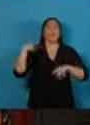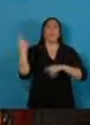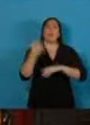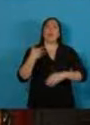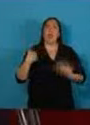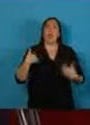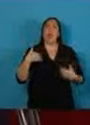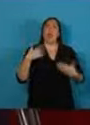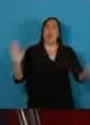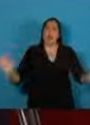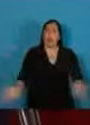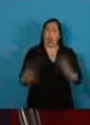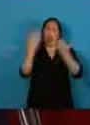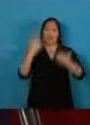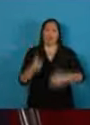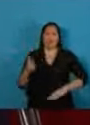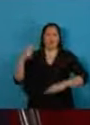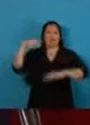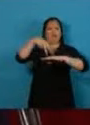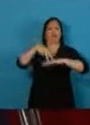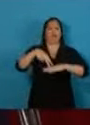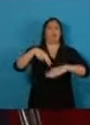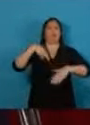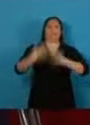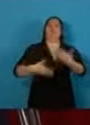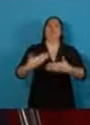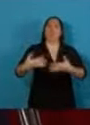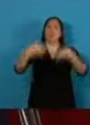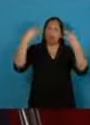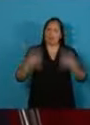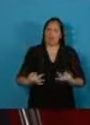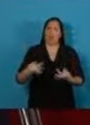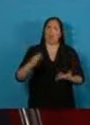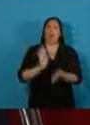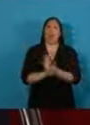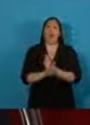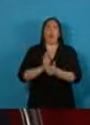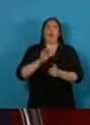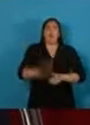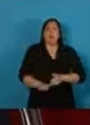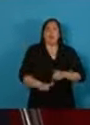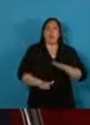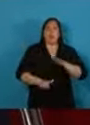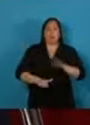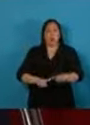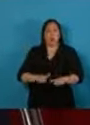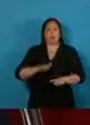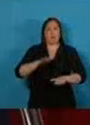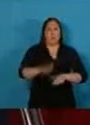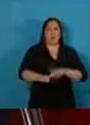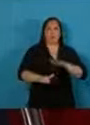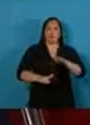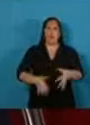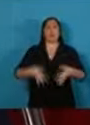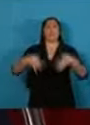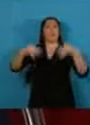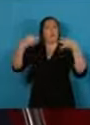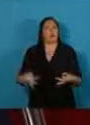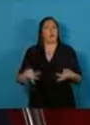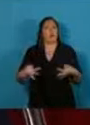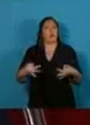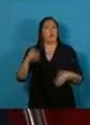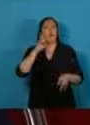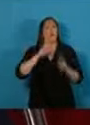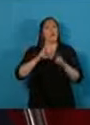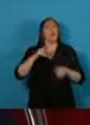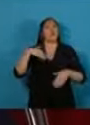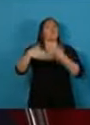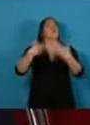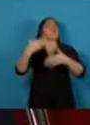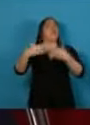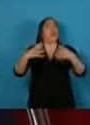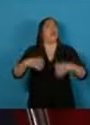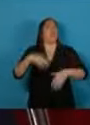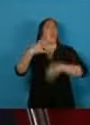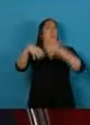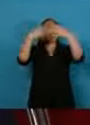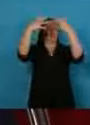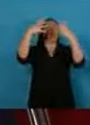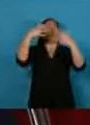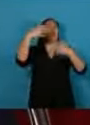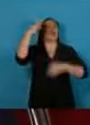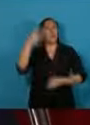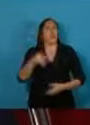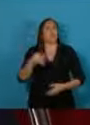para que comience a caminar, paso tras paso, con dignidad, rumbo al desarrollo con justicia social.